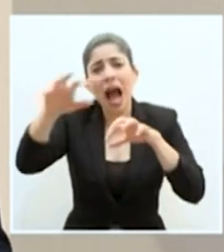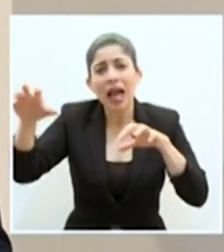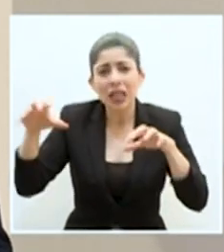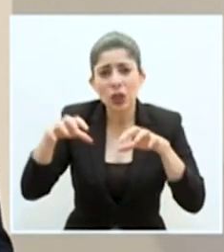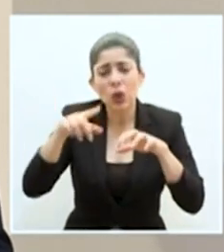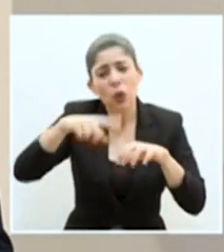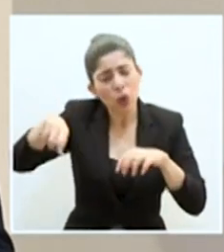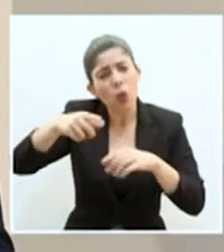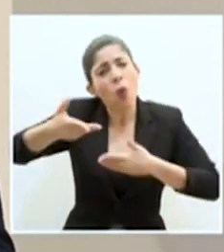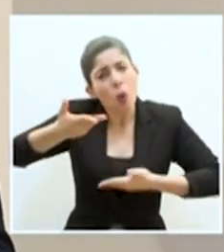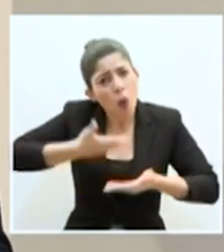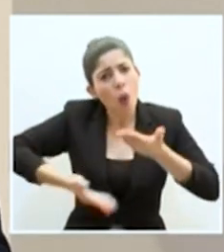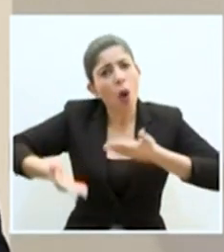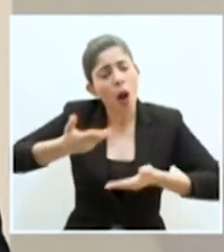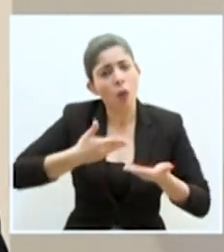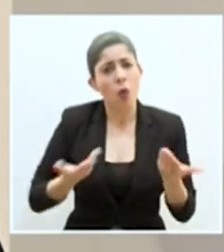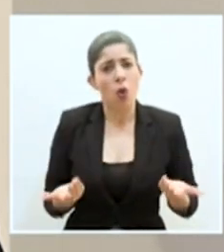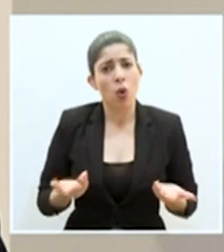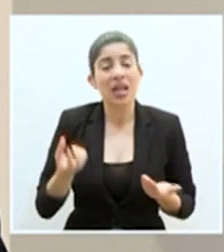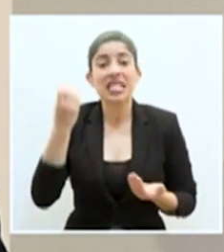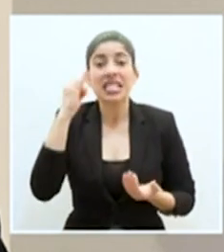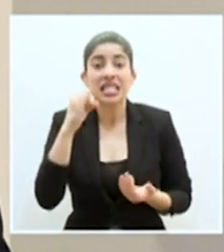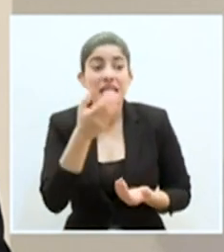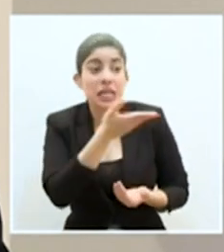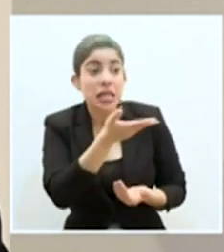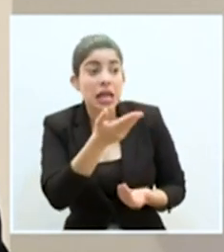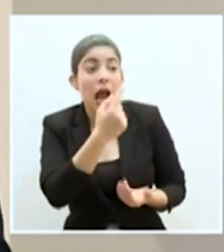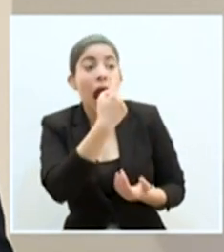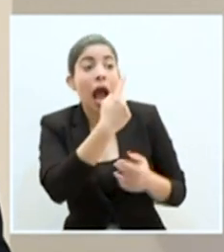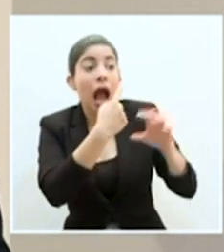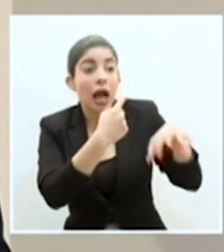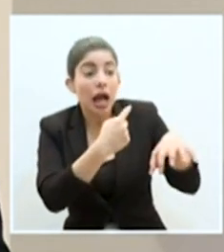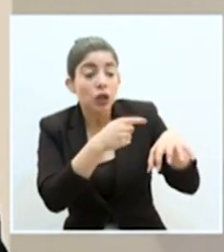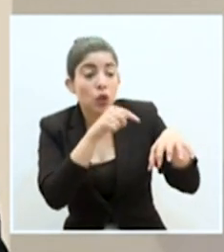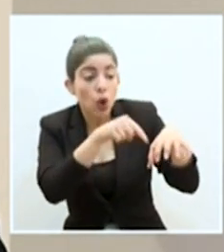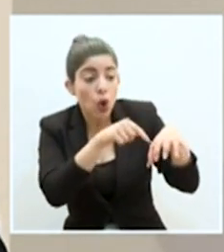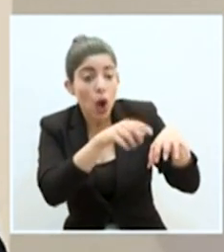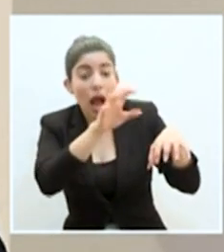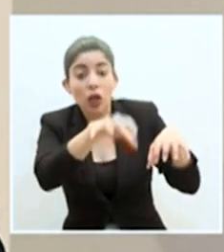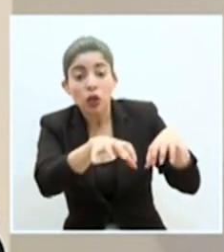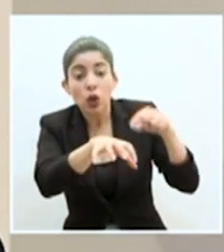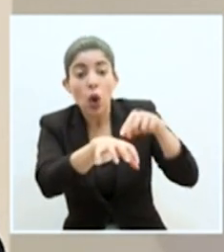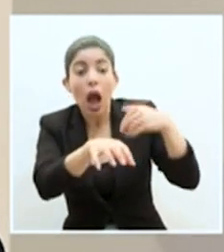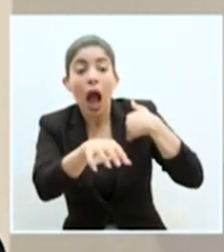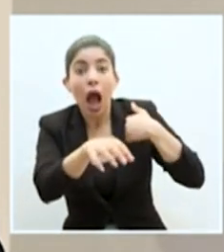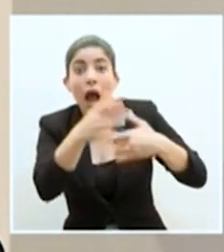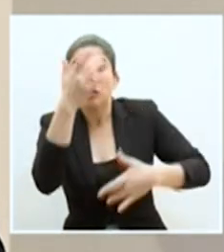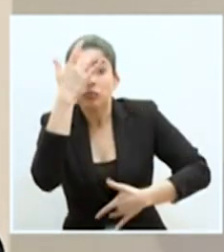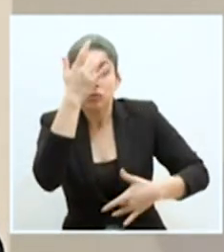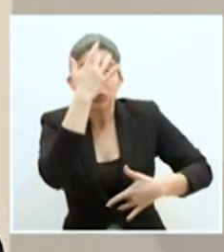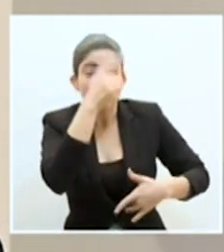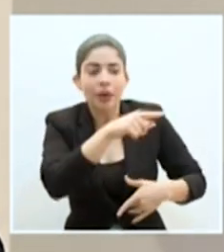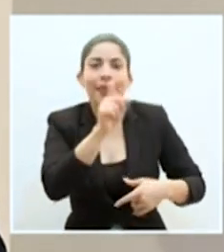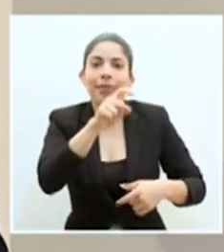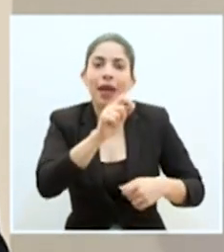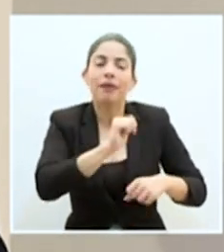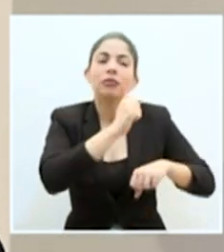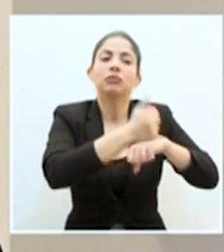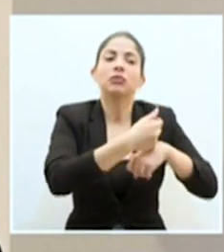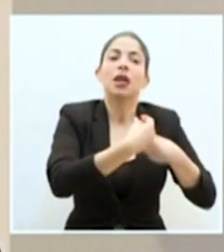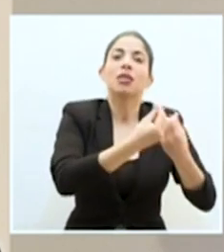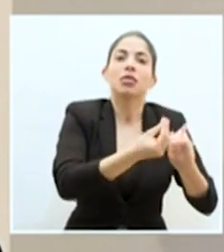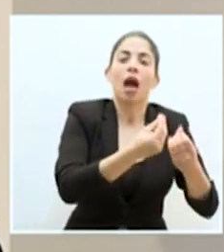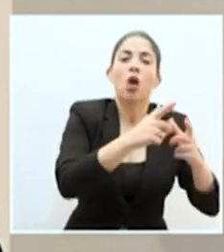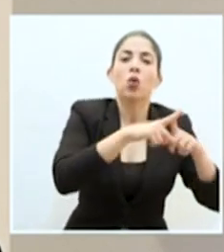colaboremos, en el sentido de que si hay casos en cada cantón, podamos facilitar las condiciones para hacer ese